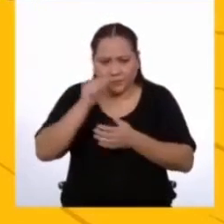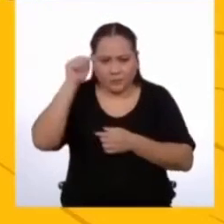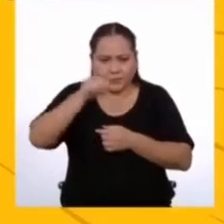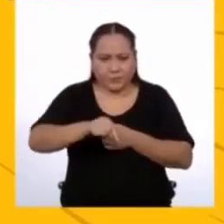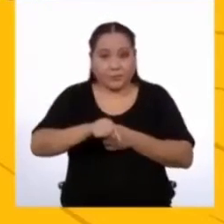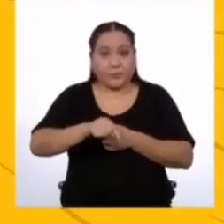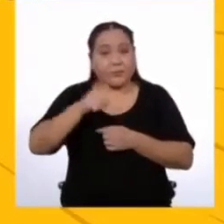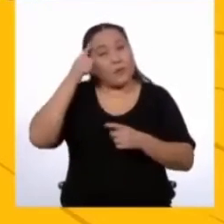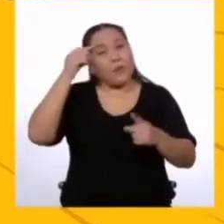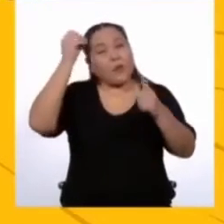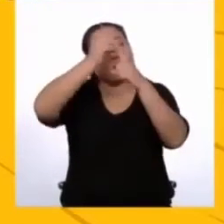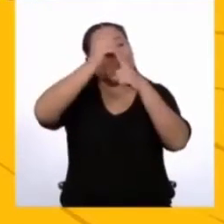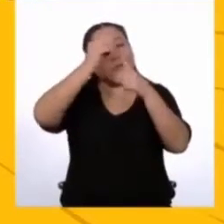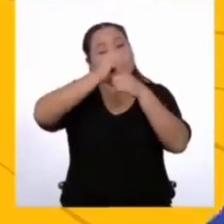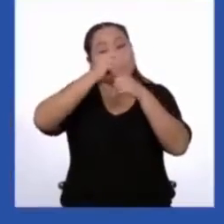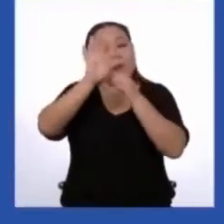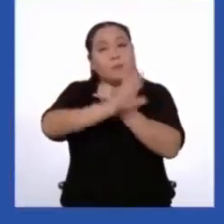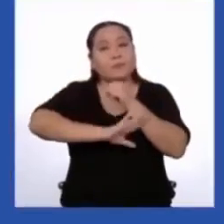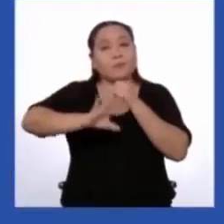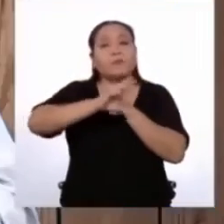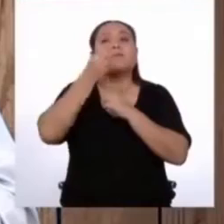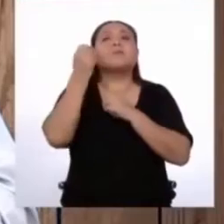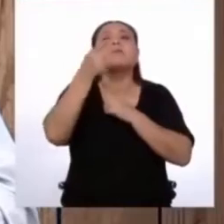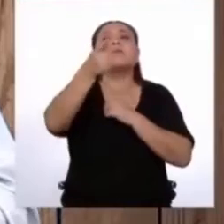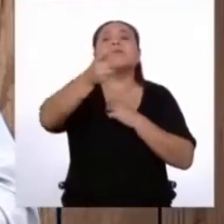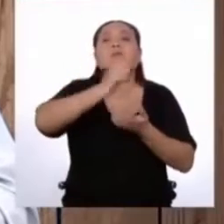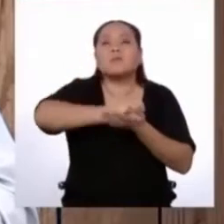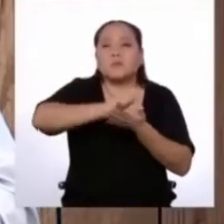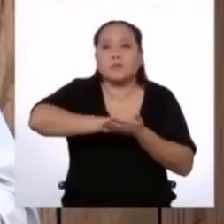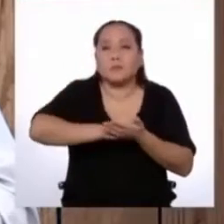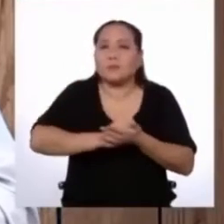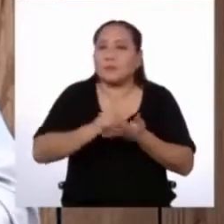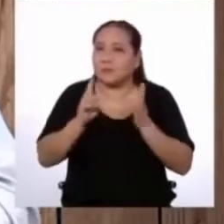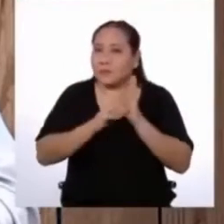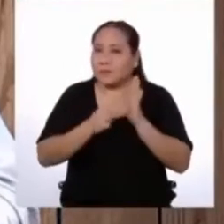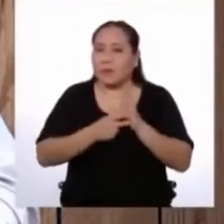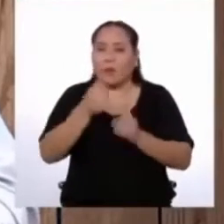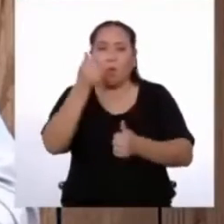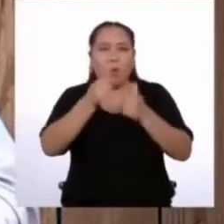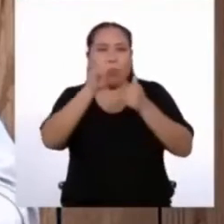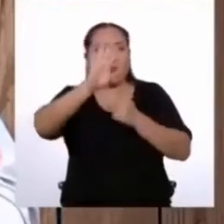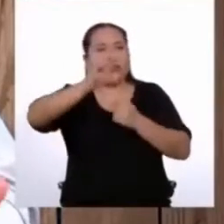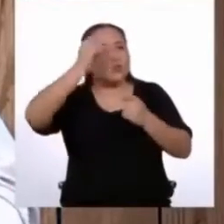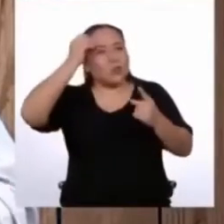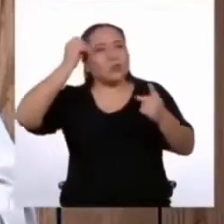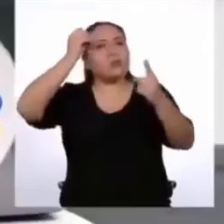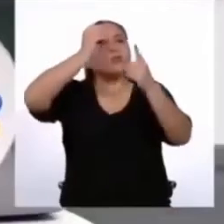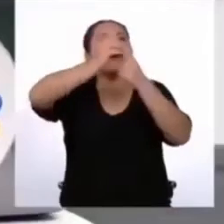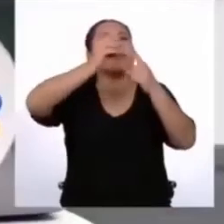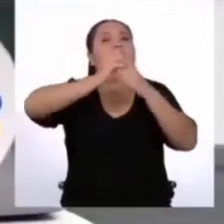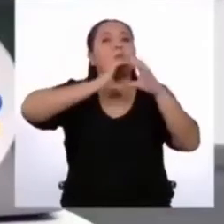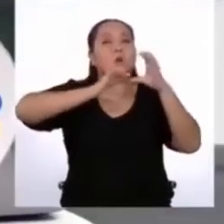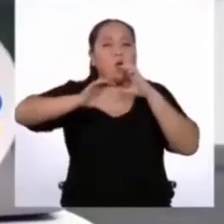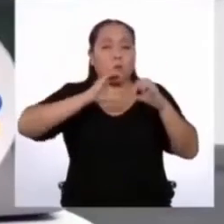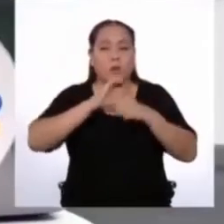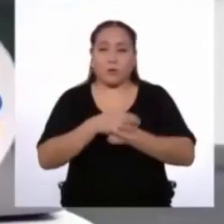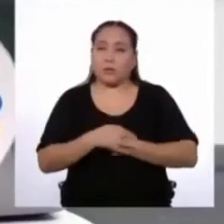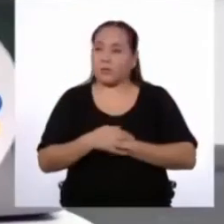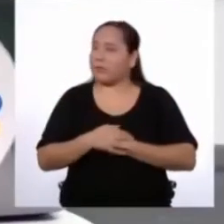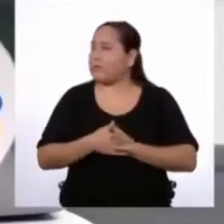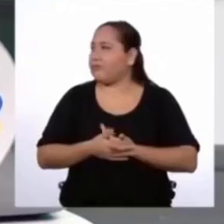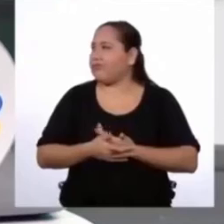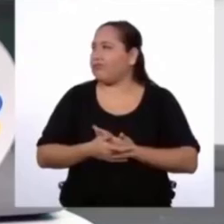estar el motivo principal por el cual vamos a escribir. Es decir, ¿cuál es nuestro propósito de comunicación? Entonces,